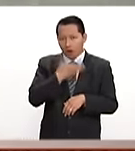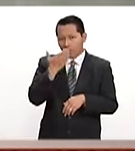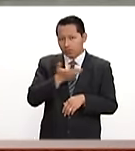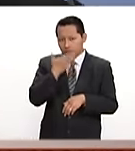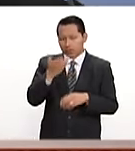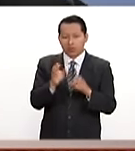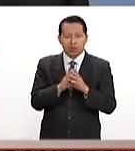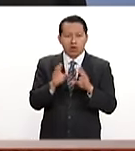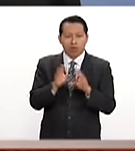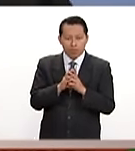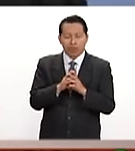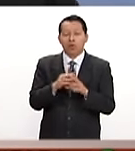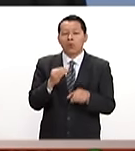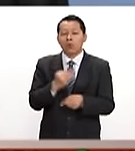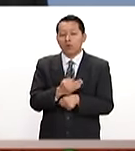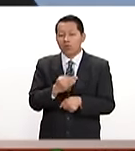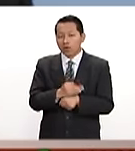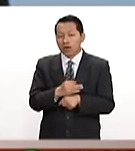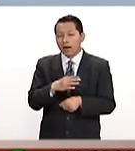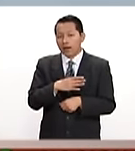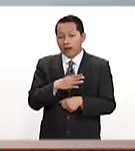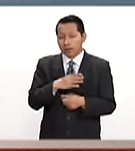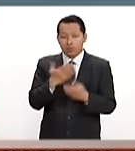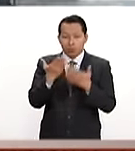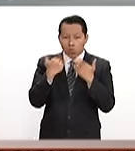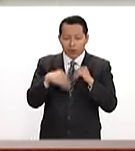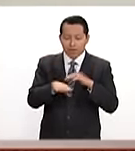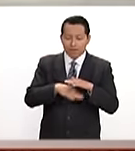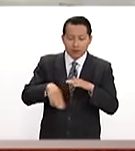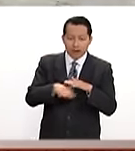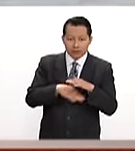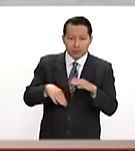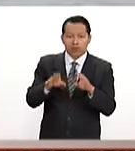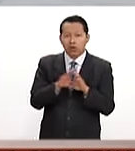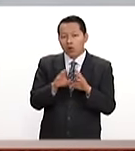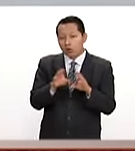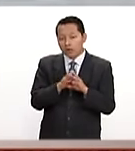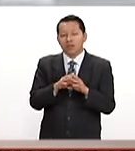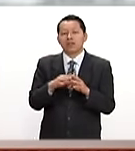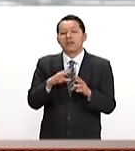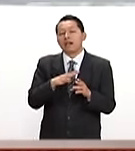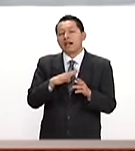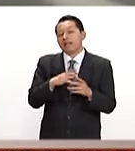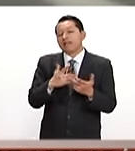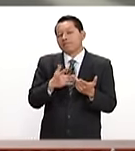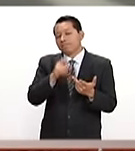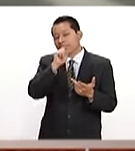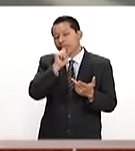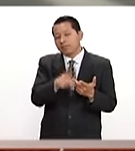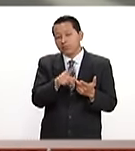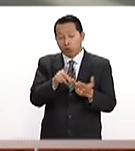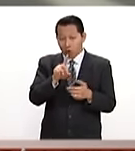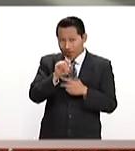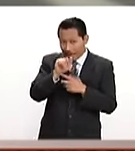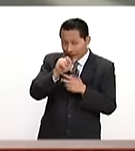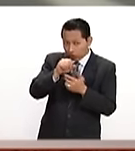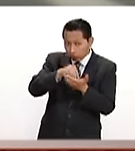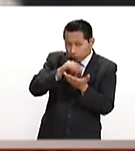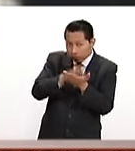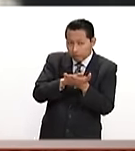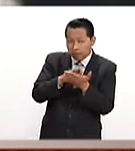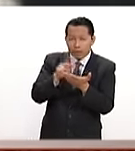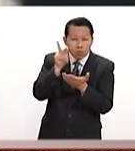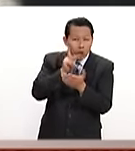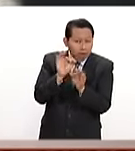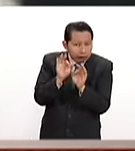esta verborrea sin sustento, basada más en la animosidad que en los datos, que en los documentos, que en los